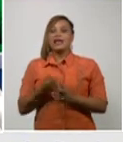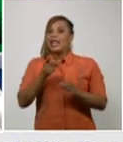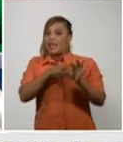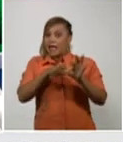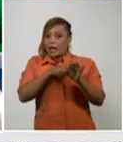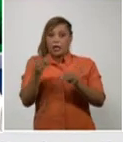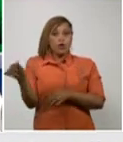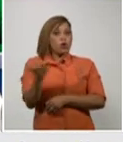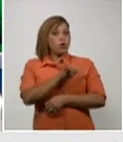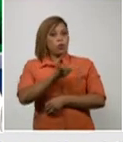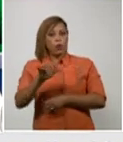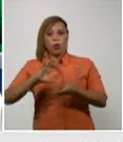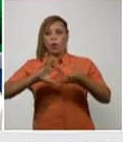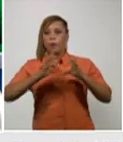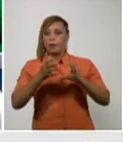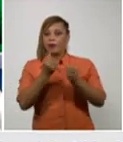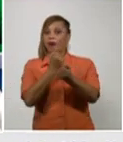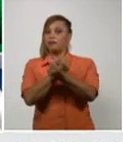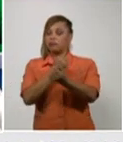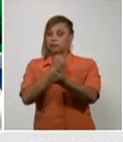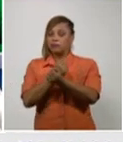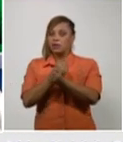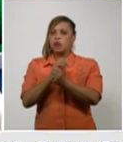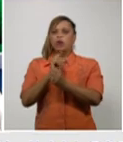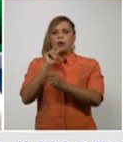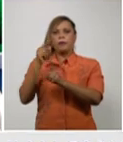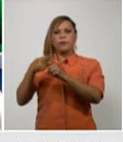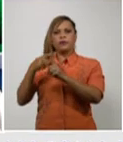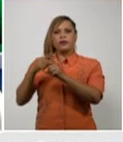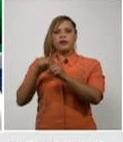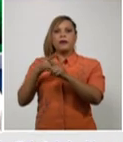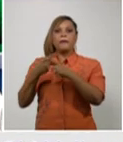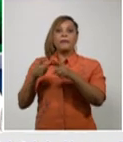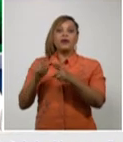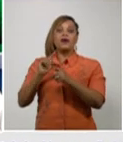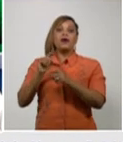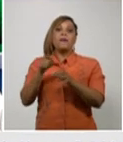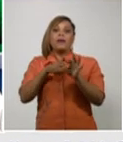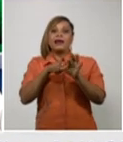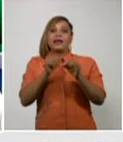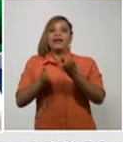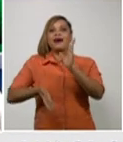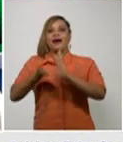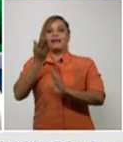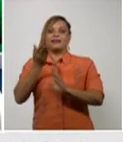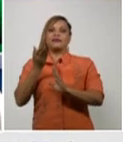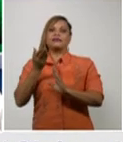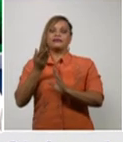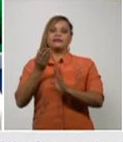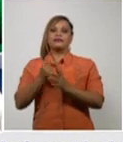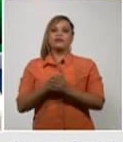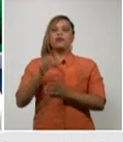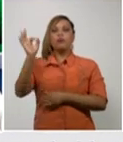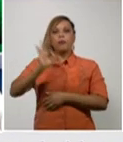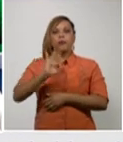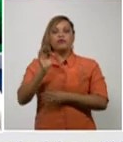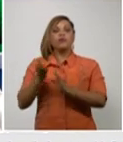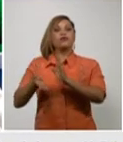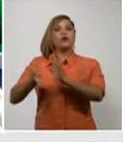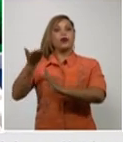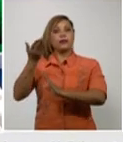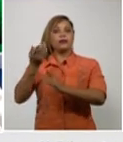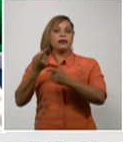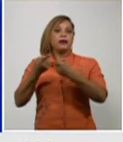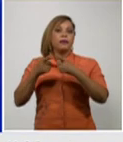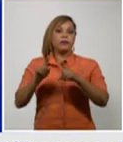con casos que si no son numerosos pero para la isla son muy altos eso da una tasa de incidencia muy elevada pero que también es un día en el